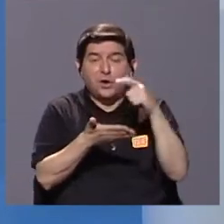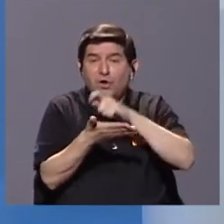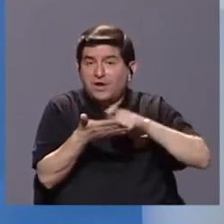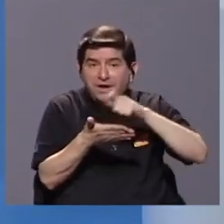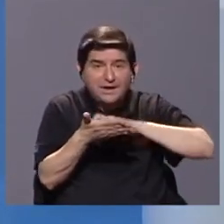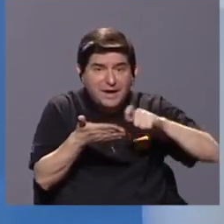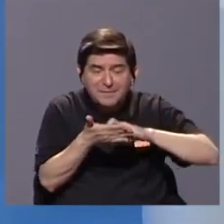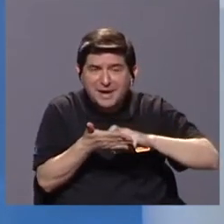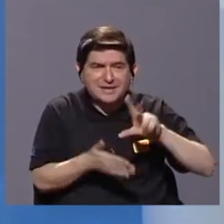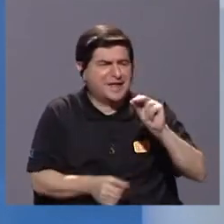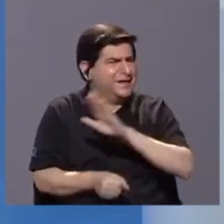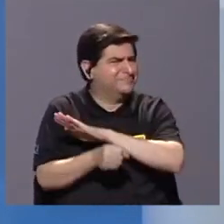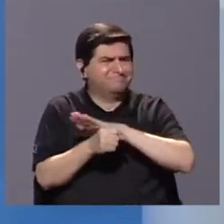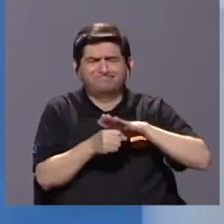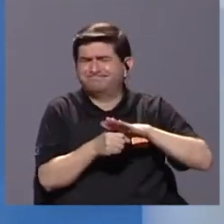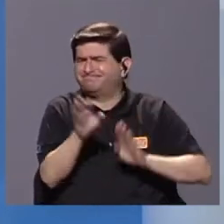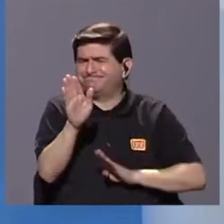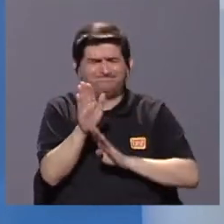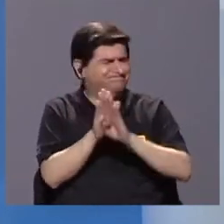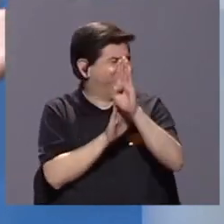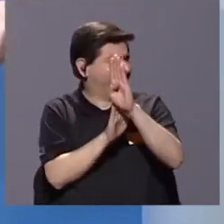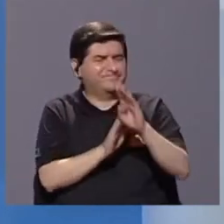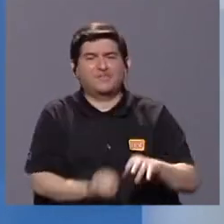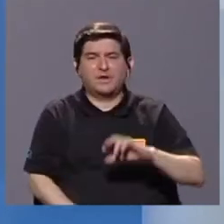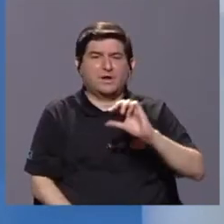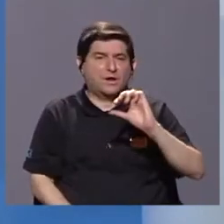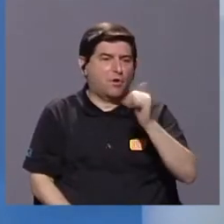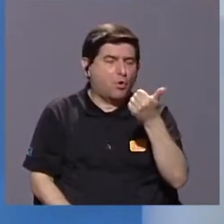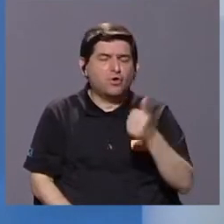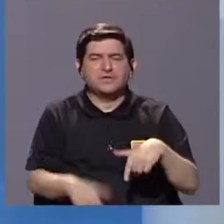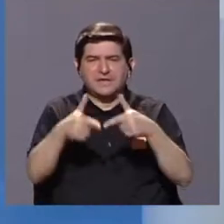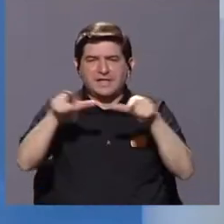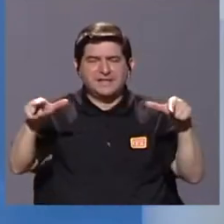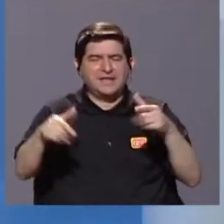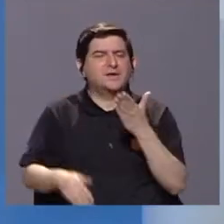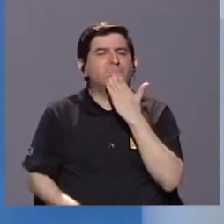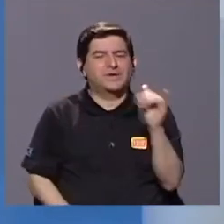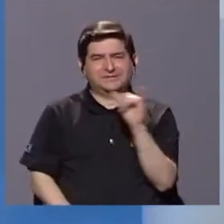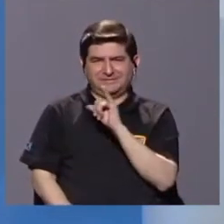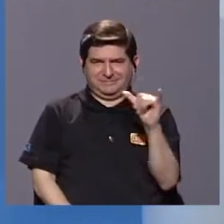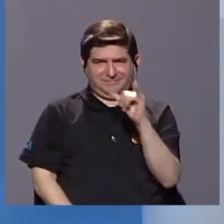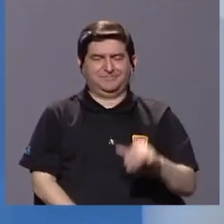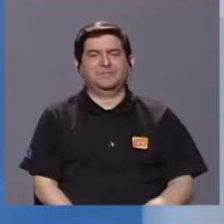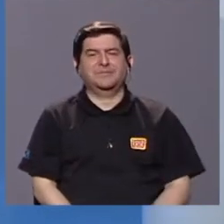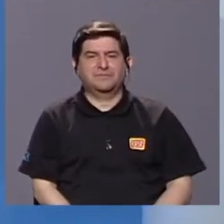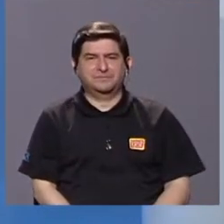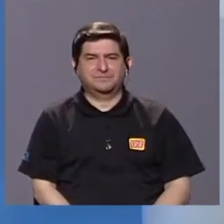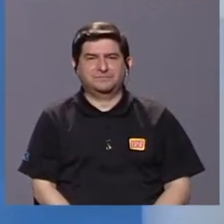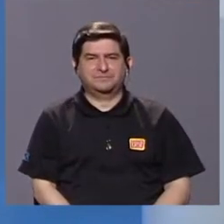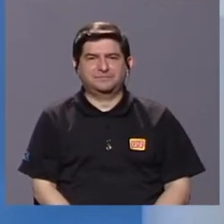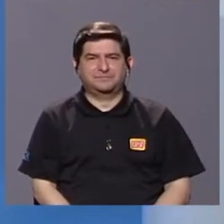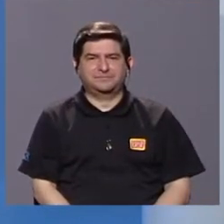no está lo suficientemente desarrollada, como todas las otras lenguas indígenas del país. Y en ese momento ellos